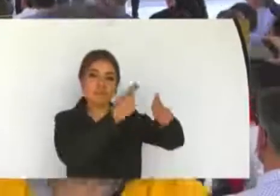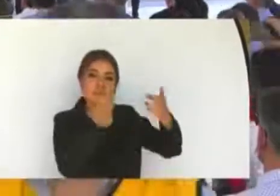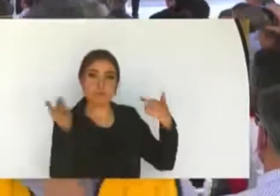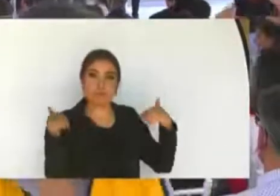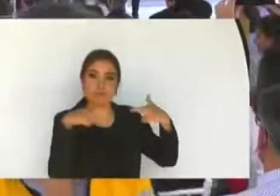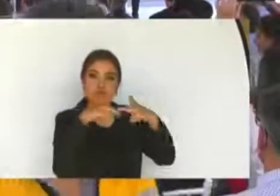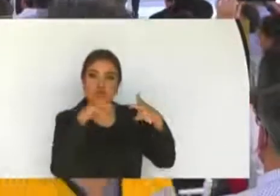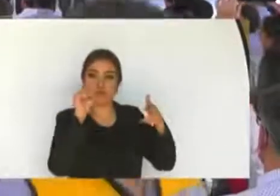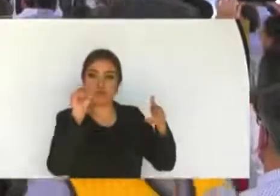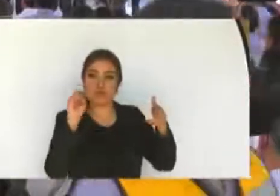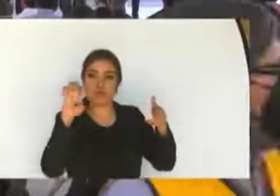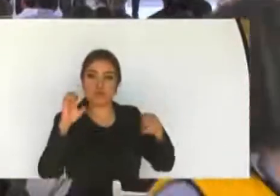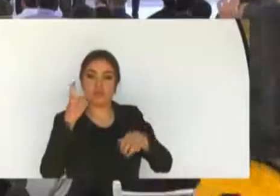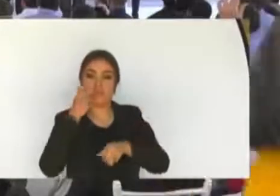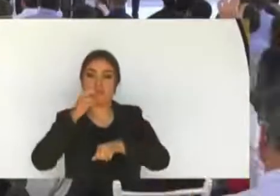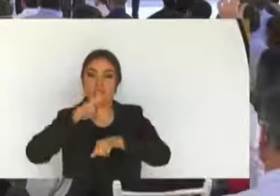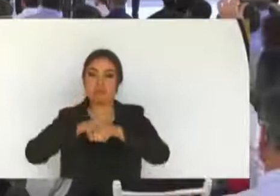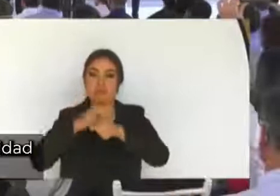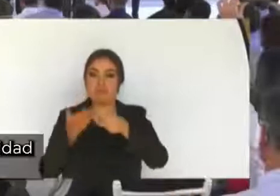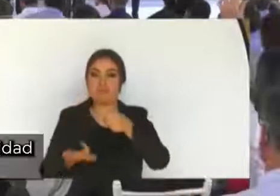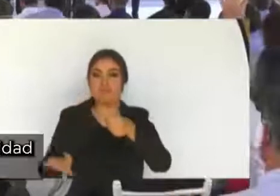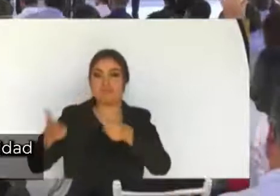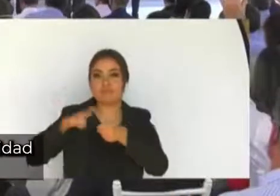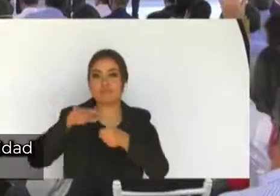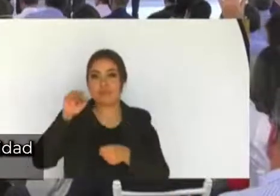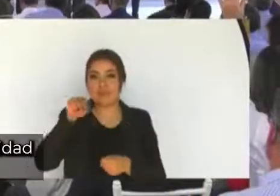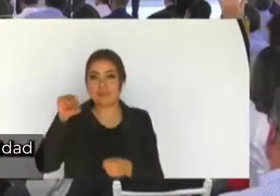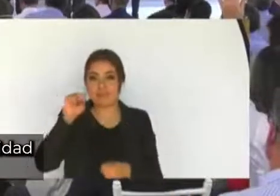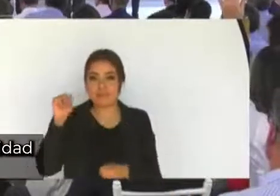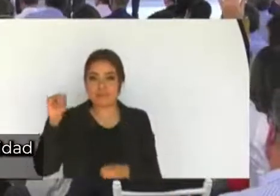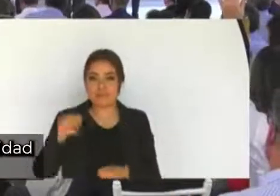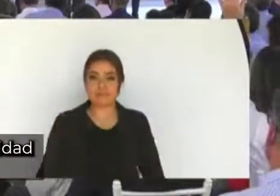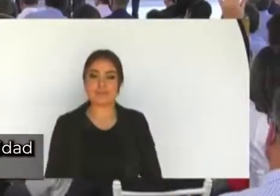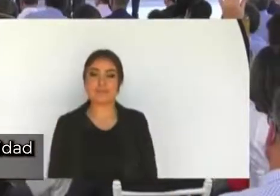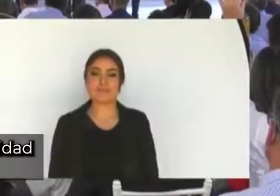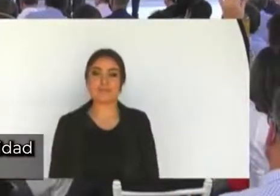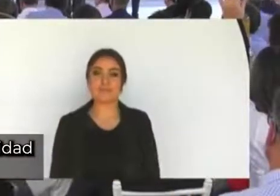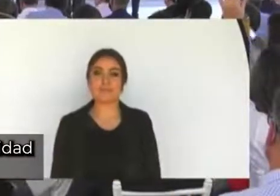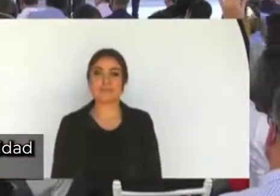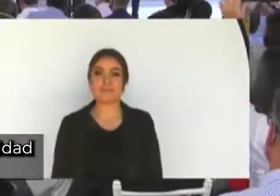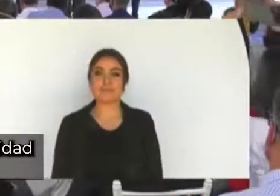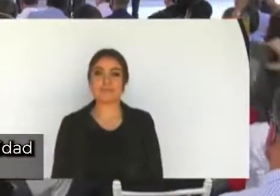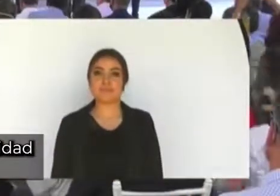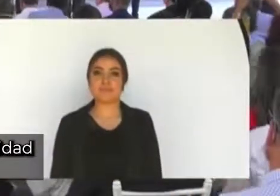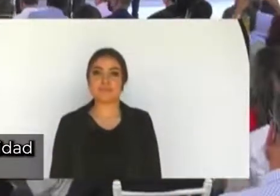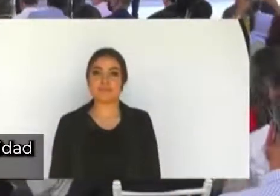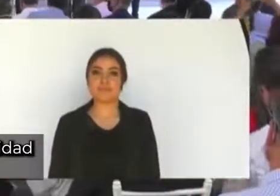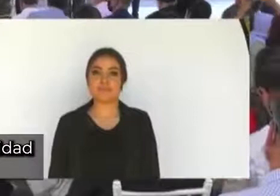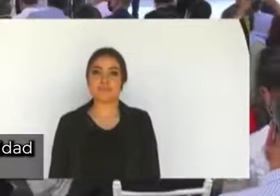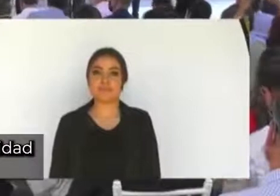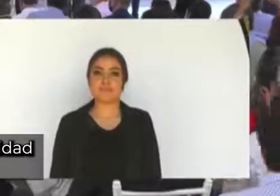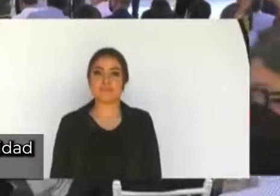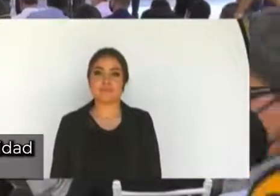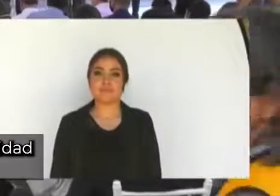convenio minero en donde Torreón es testigo. Hoy es un día de fiesta para la salud, hoy damos continuidad a las